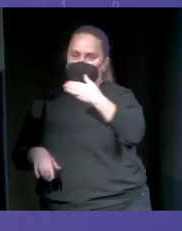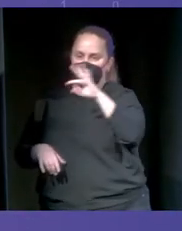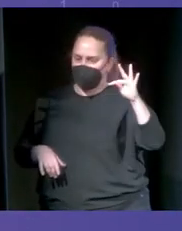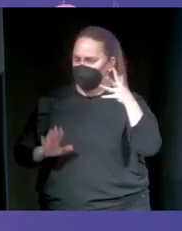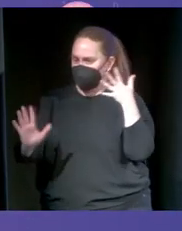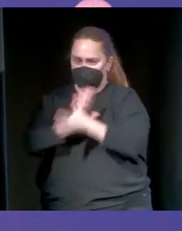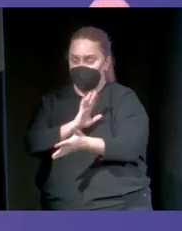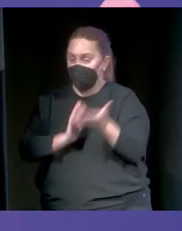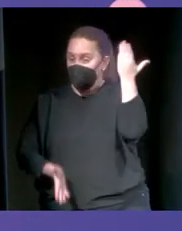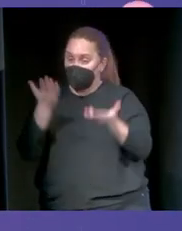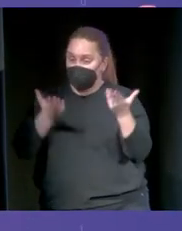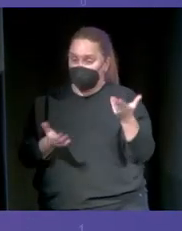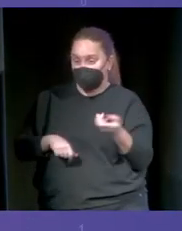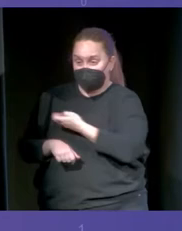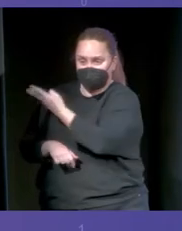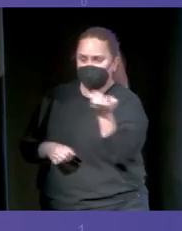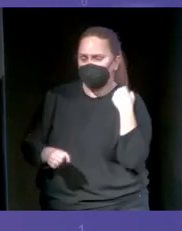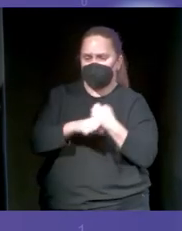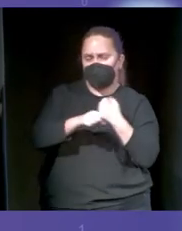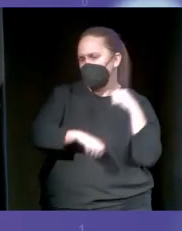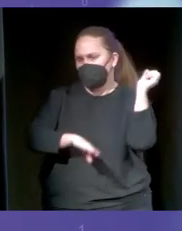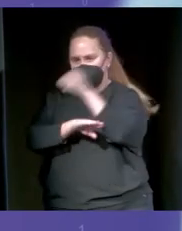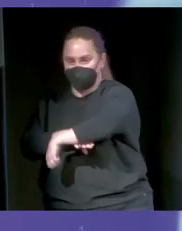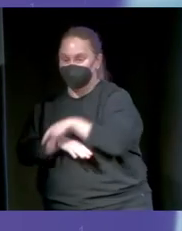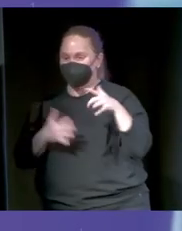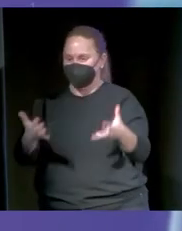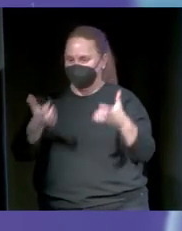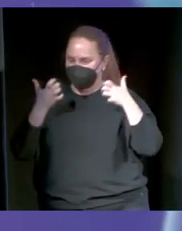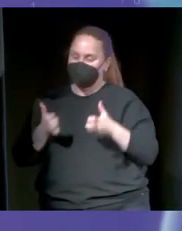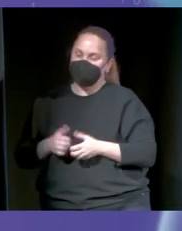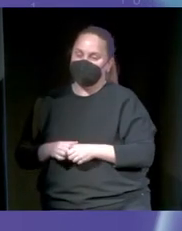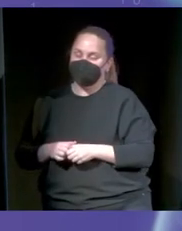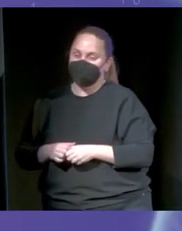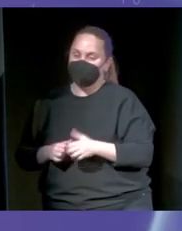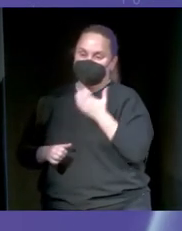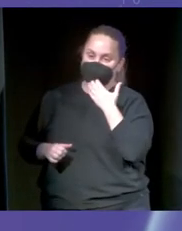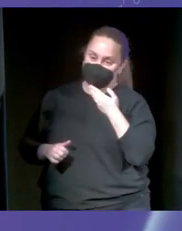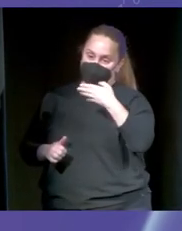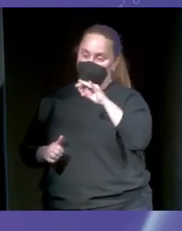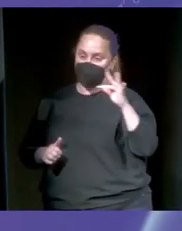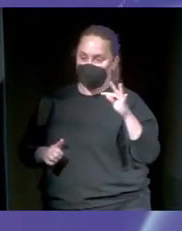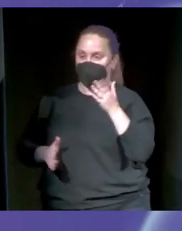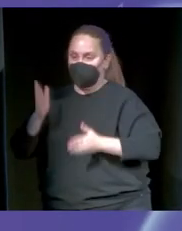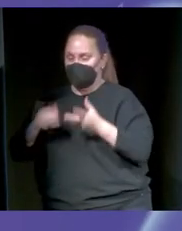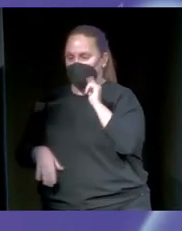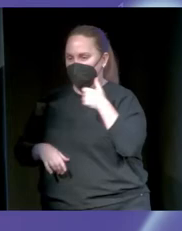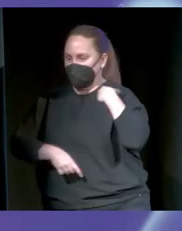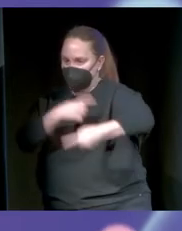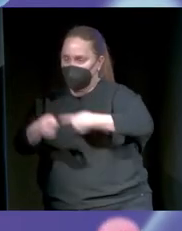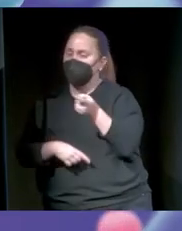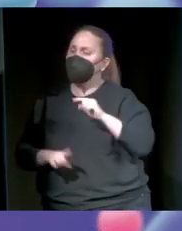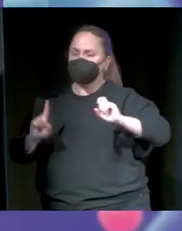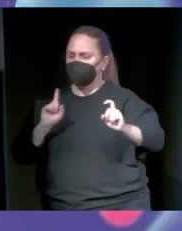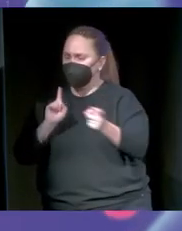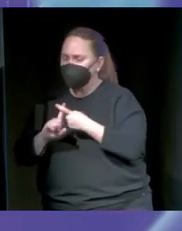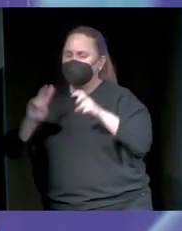trabajo de prácticamente el resto del equipo. Esta es la ventaja de contar con máquinas para nuestro día a día. Pero no está resuelto para